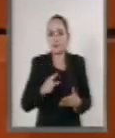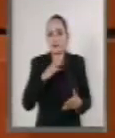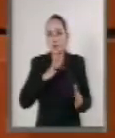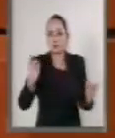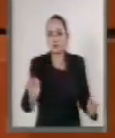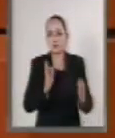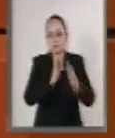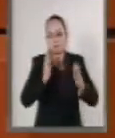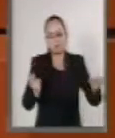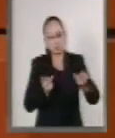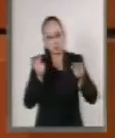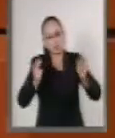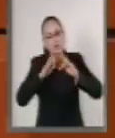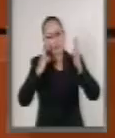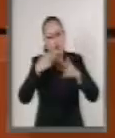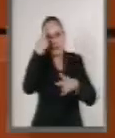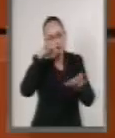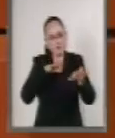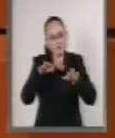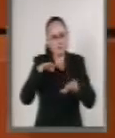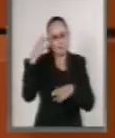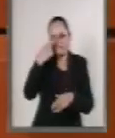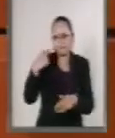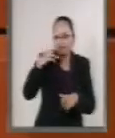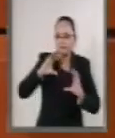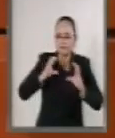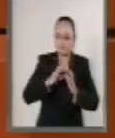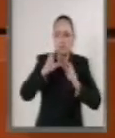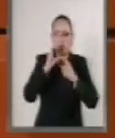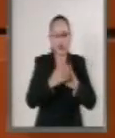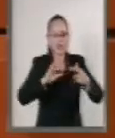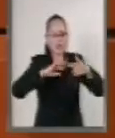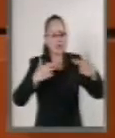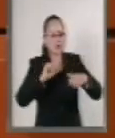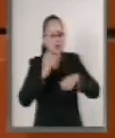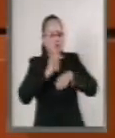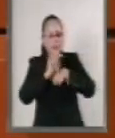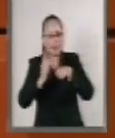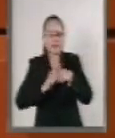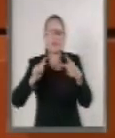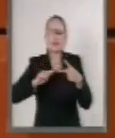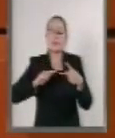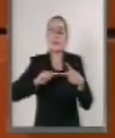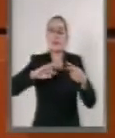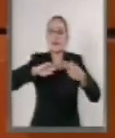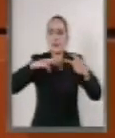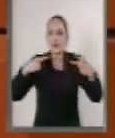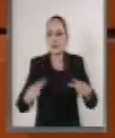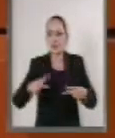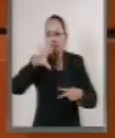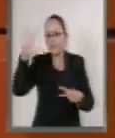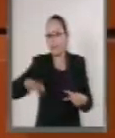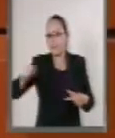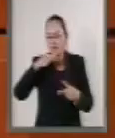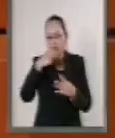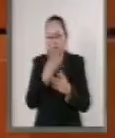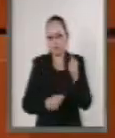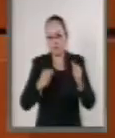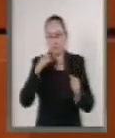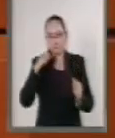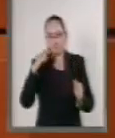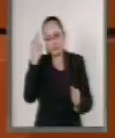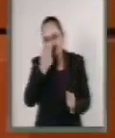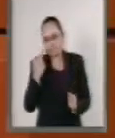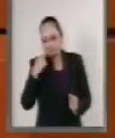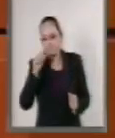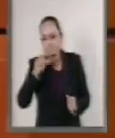comparecencias, reuniones de trabajo entre las Comisiones de Relaciones Exteriores y de Relaciones Exteriores África. Y por ello